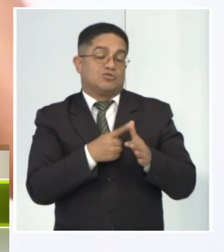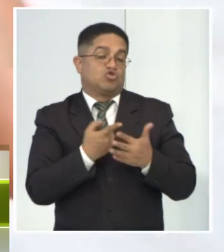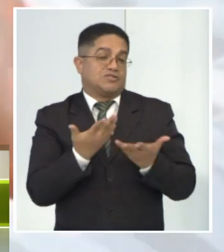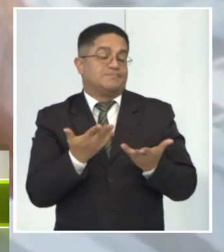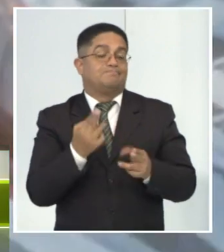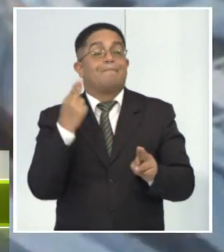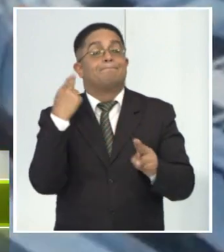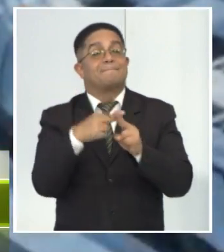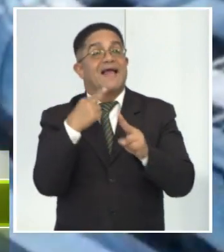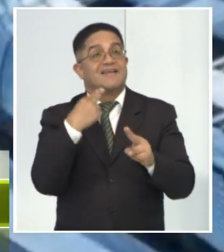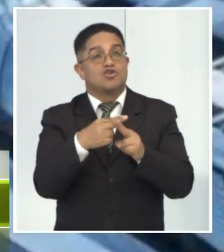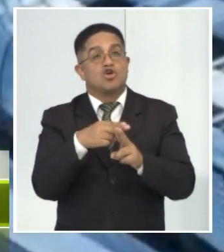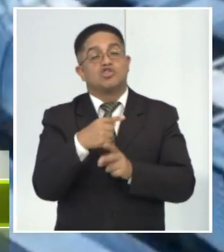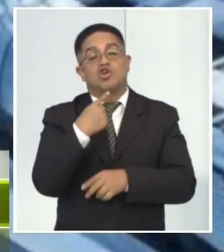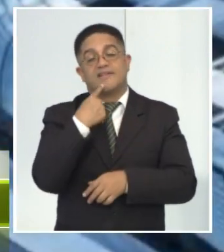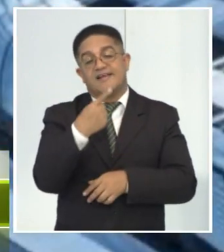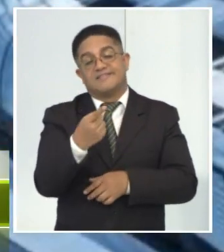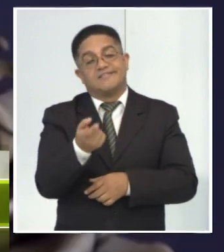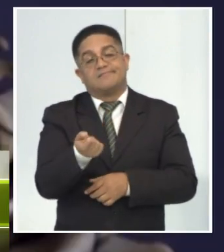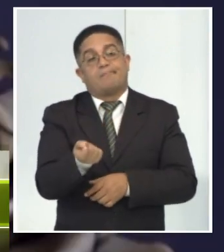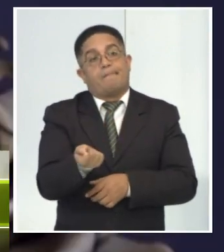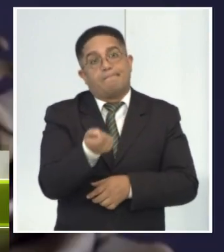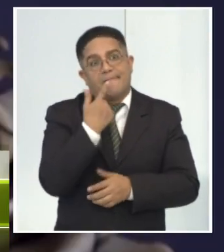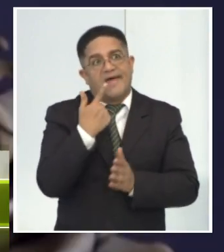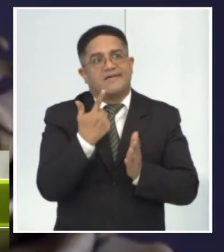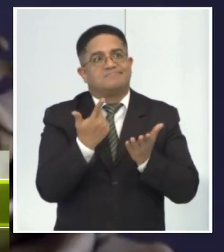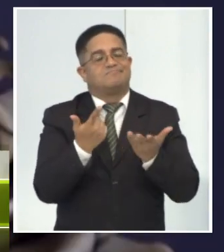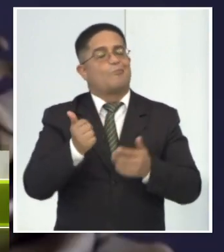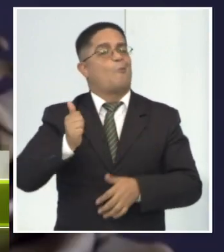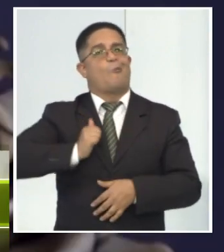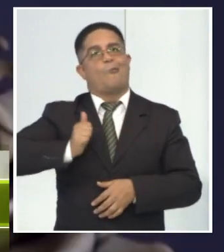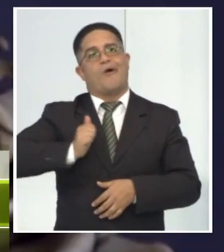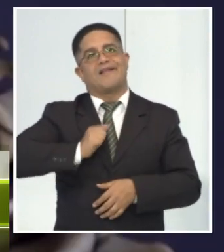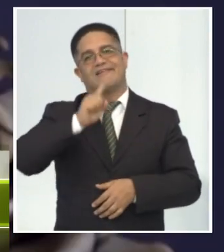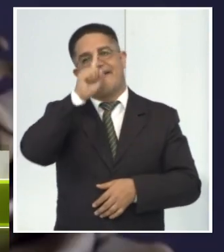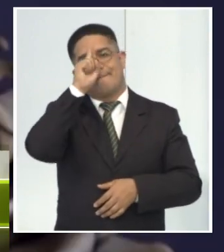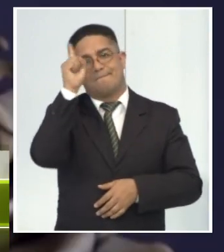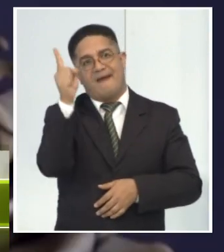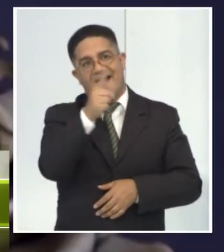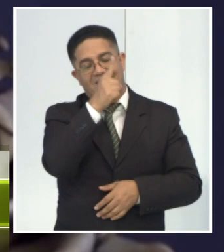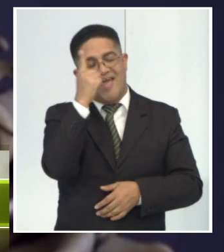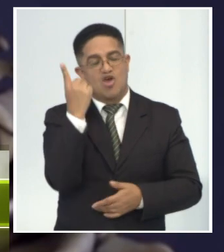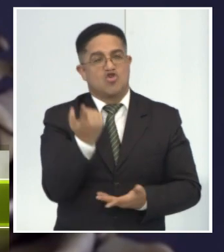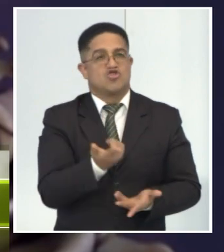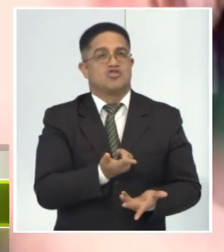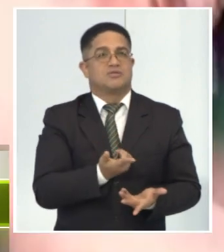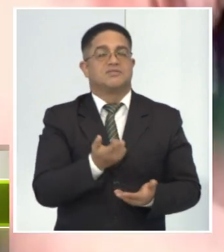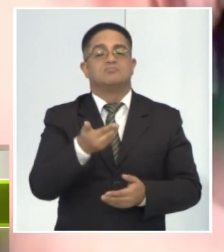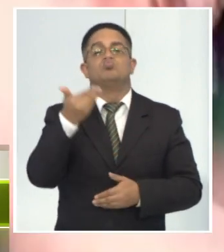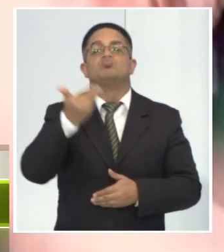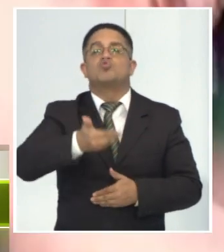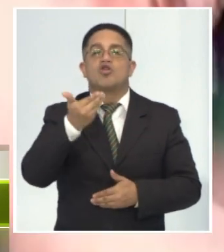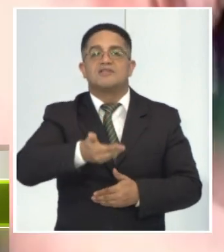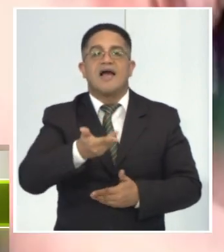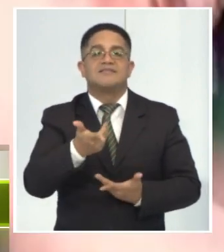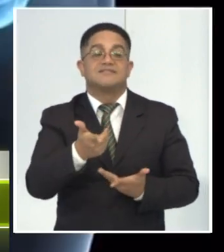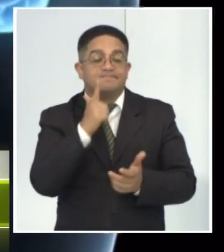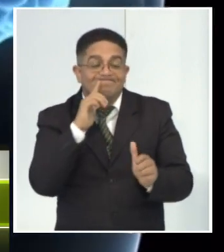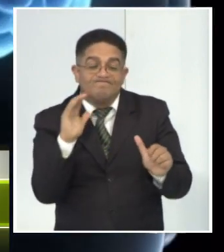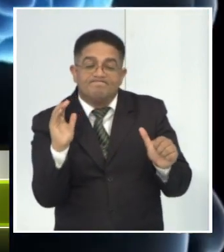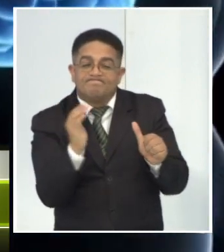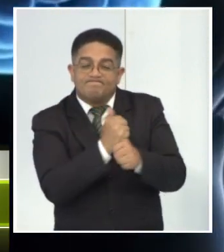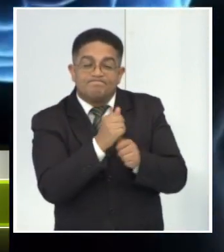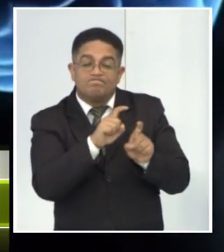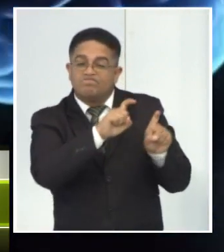arriesgado dar un tratamiento general para cualquier tipo de vértigo, ¿ok? Lo importante es ser diagnosticado de